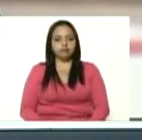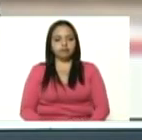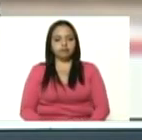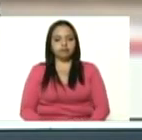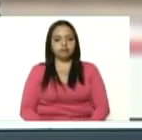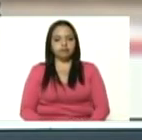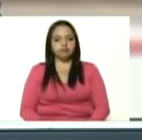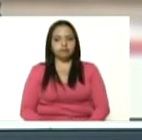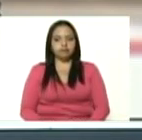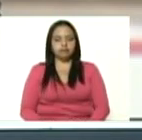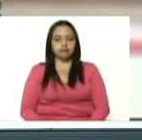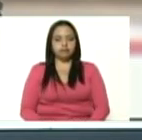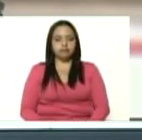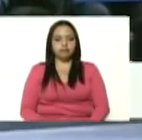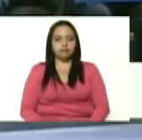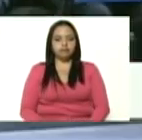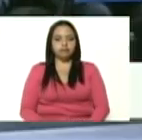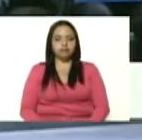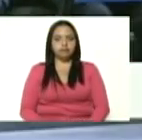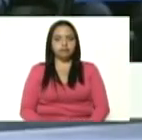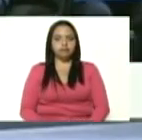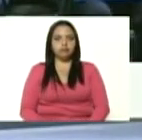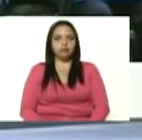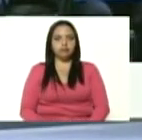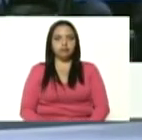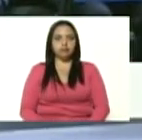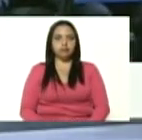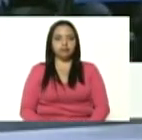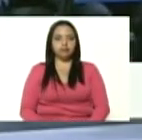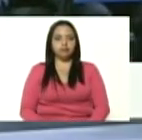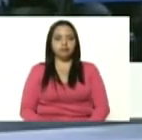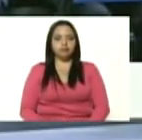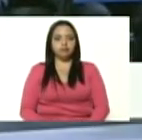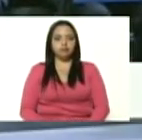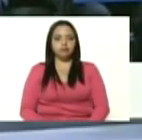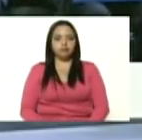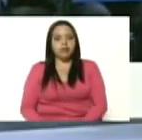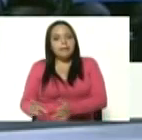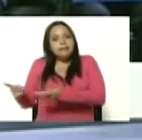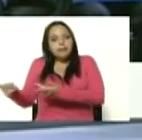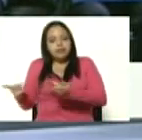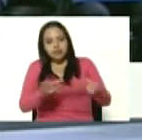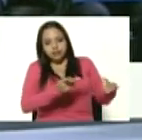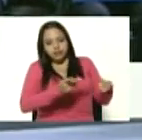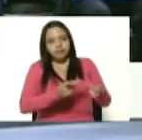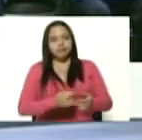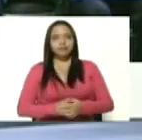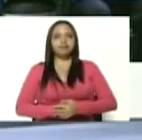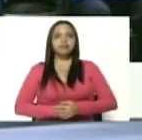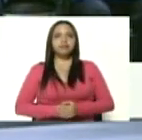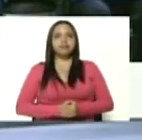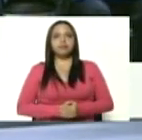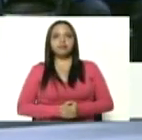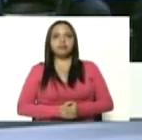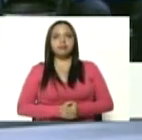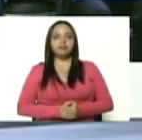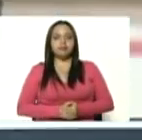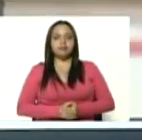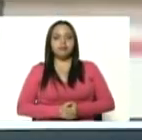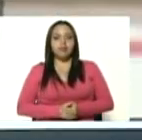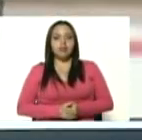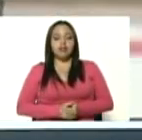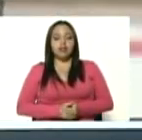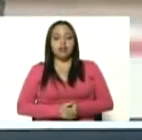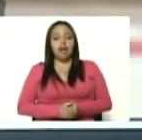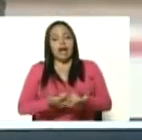también de carrera militar Ignacio Busnego de Varinas. Bienvenidos pues. Estamos en este